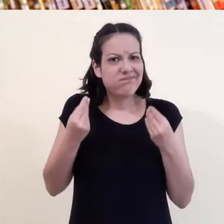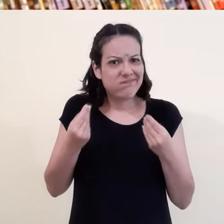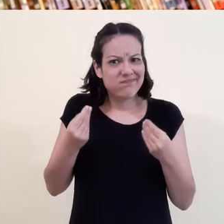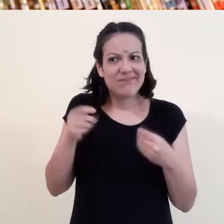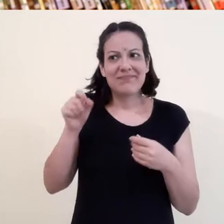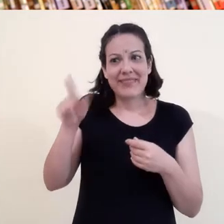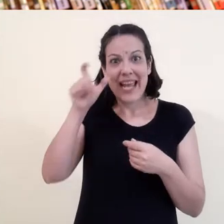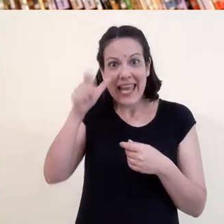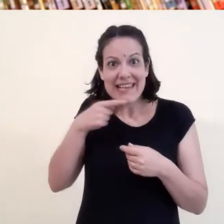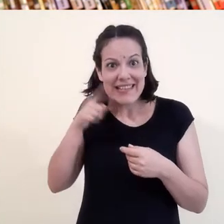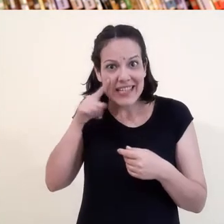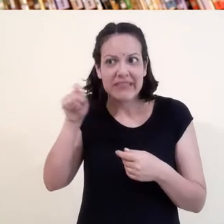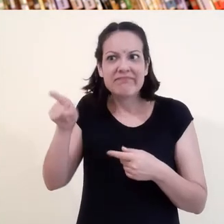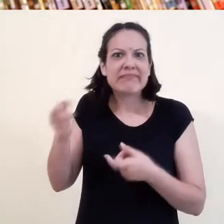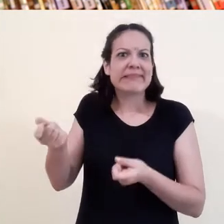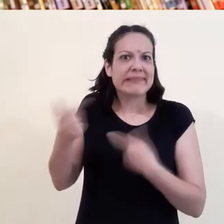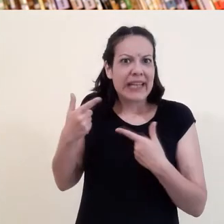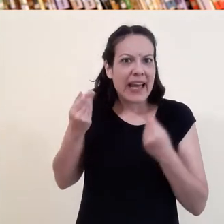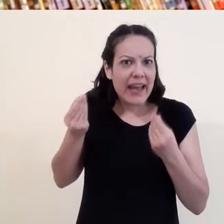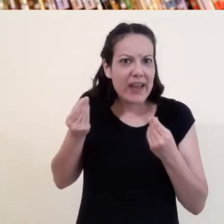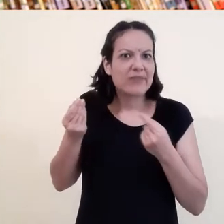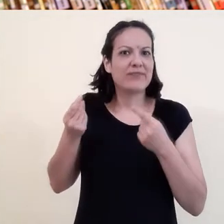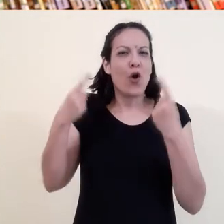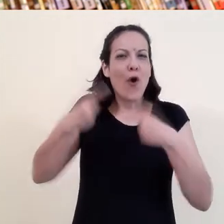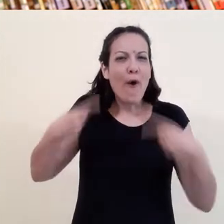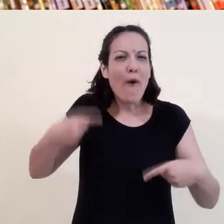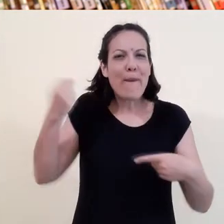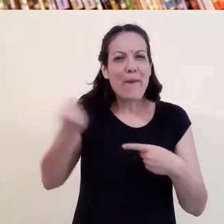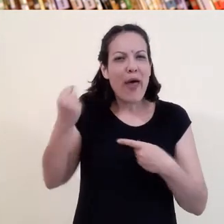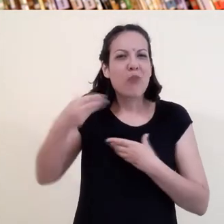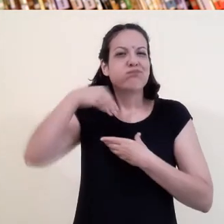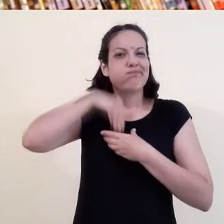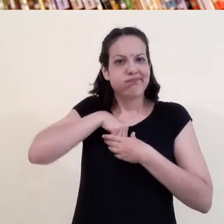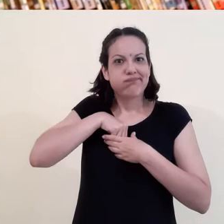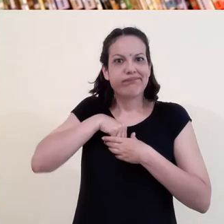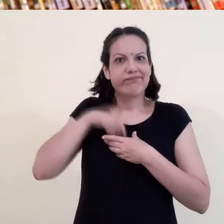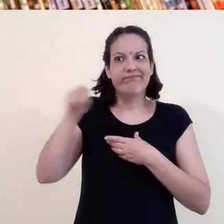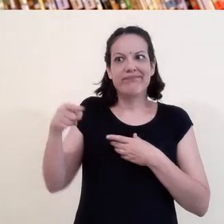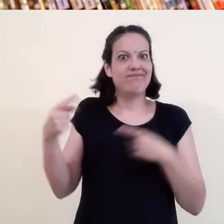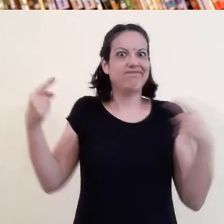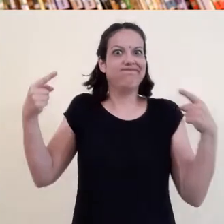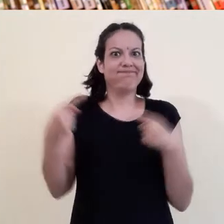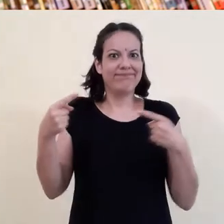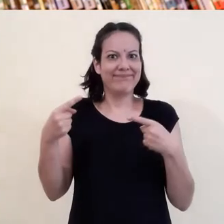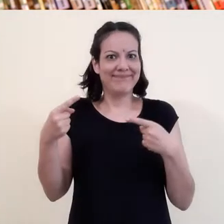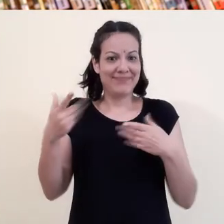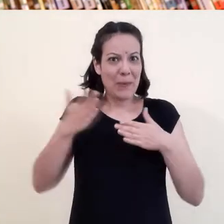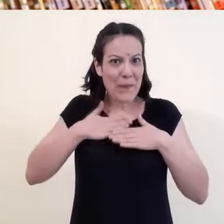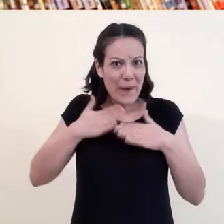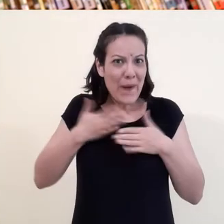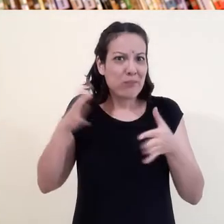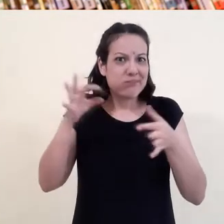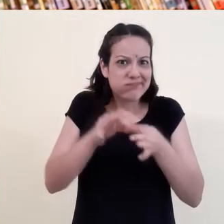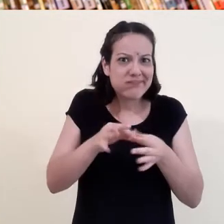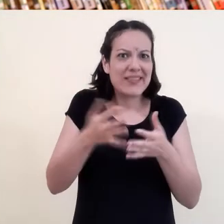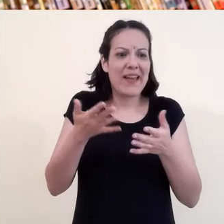a cuestionar los valores propios míos. Y mis valores tienen que ver con mi infancia, con mi